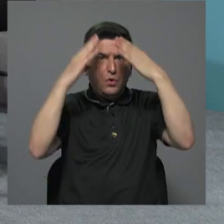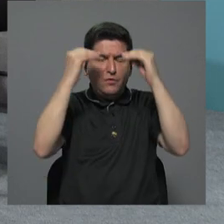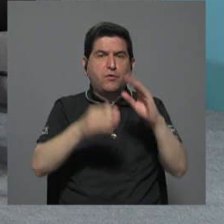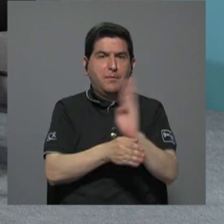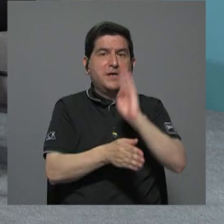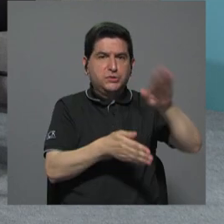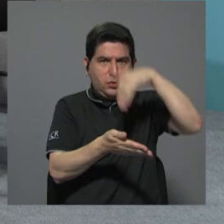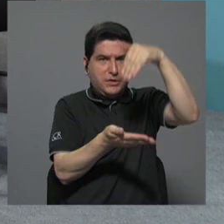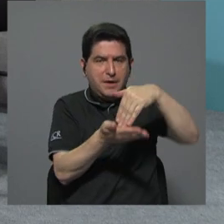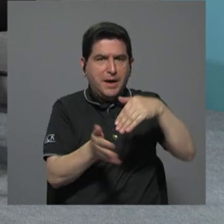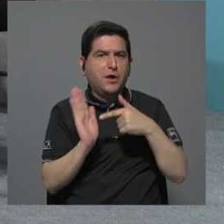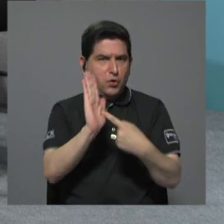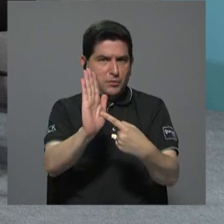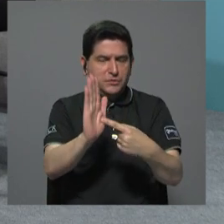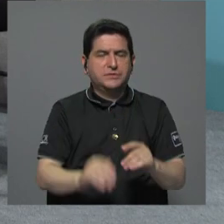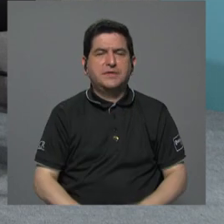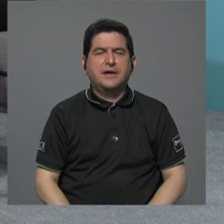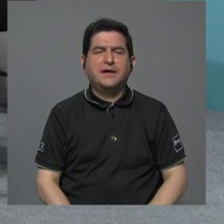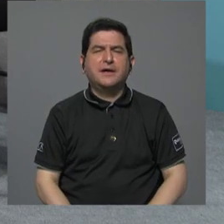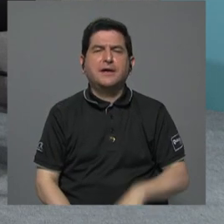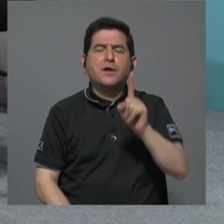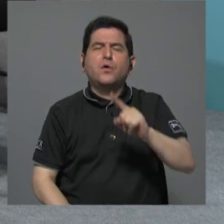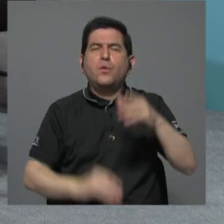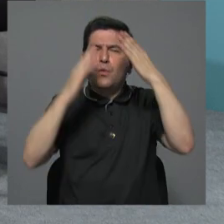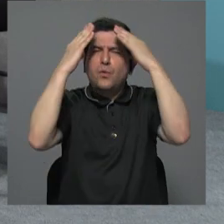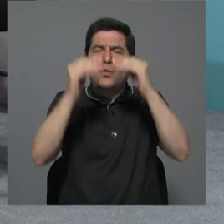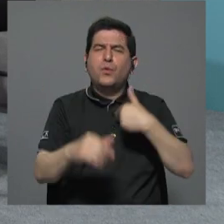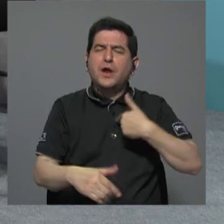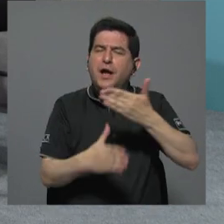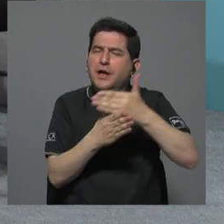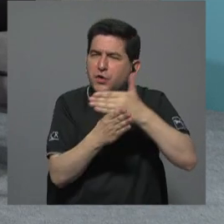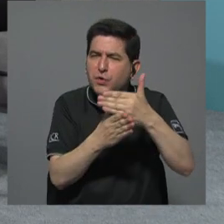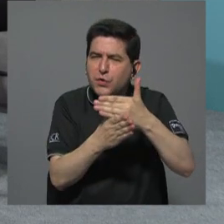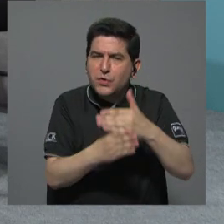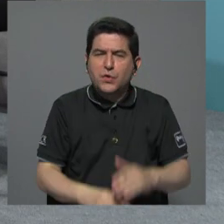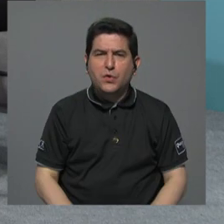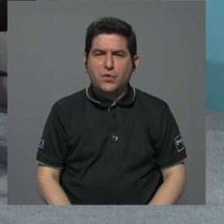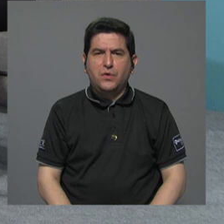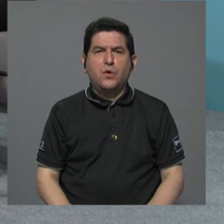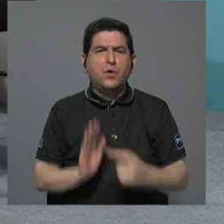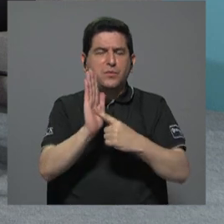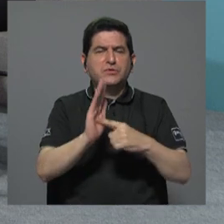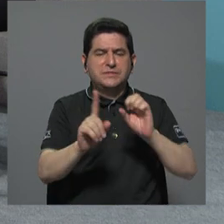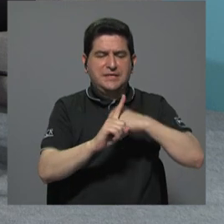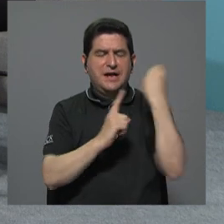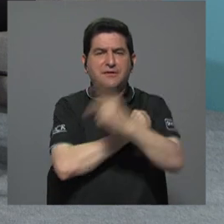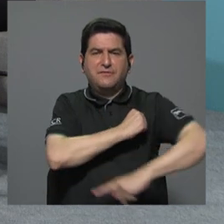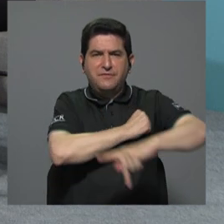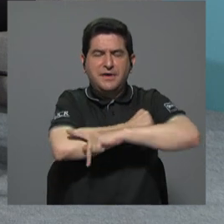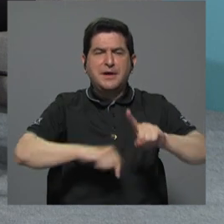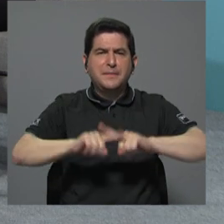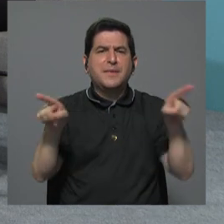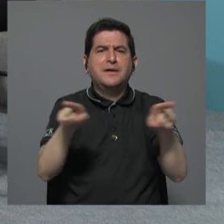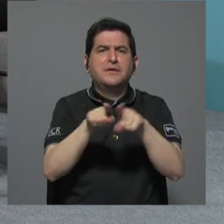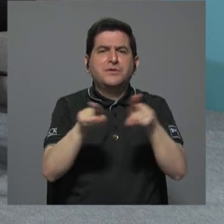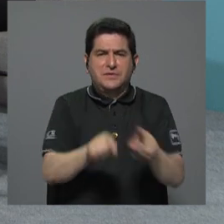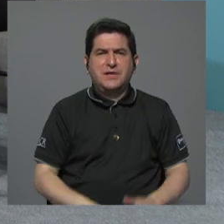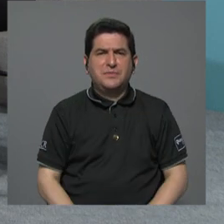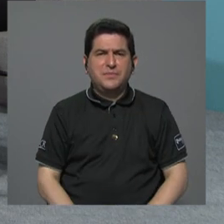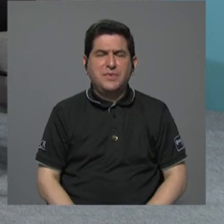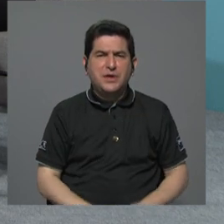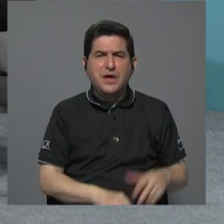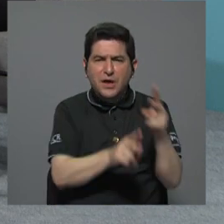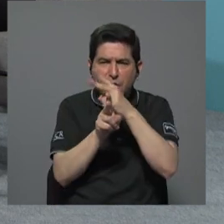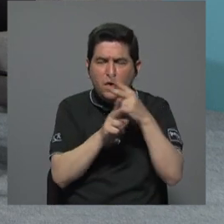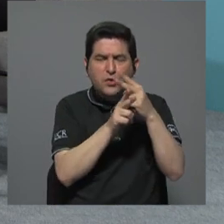del Banco Central. Hay un dato, Valeria, si me permites compartir, y que lo estaba tirando el Estado de la Nación, pero que también lo tiene el Observatorio